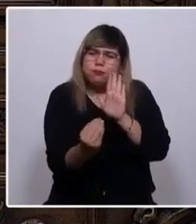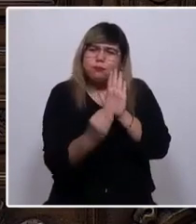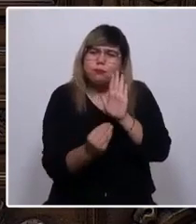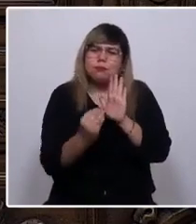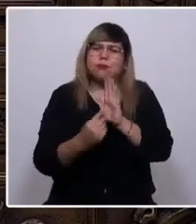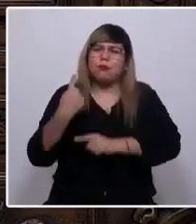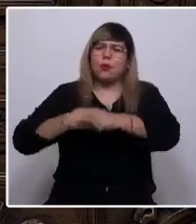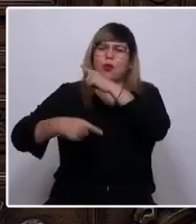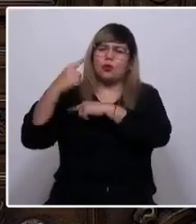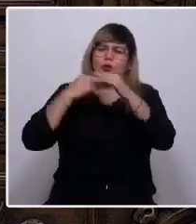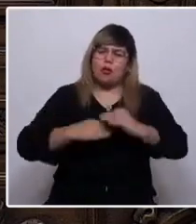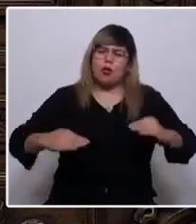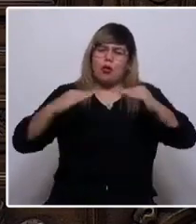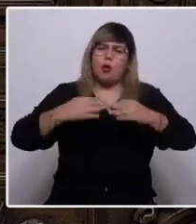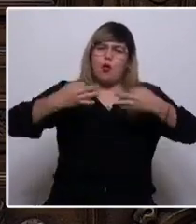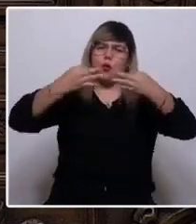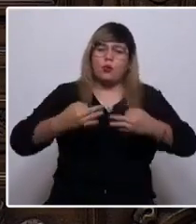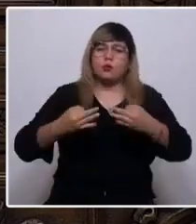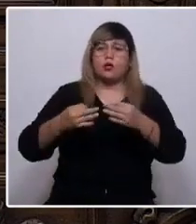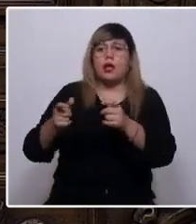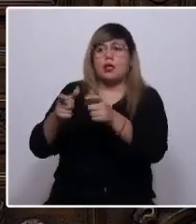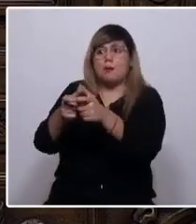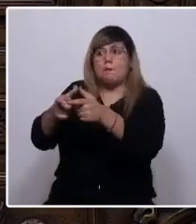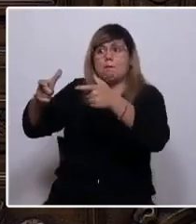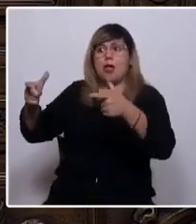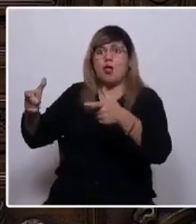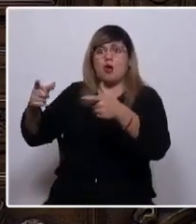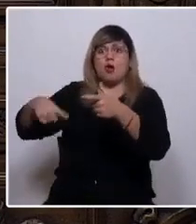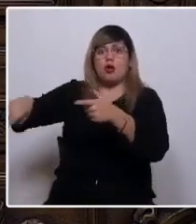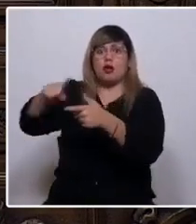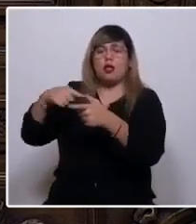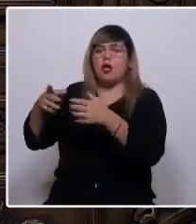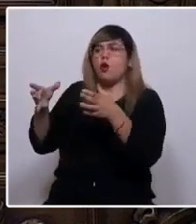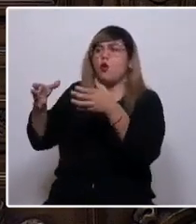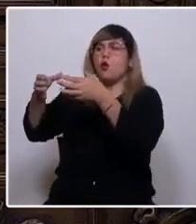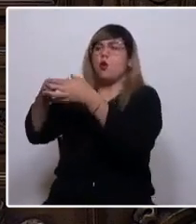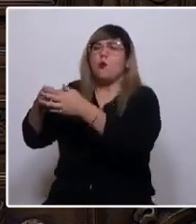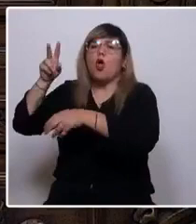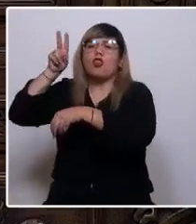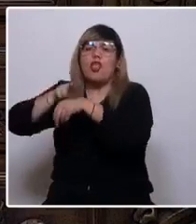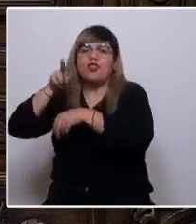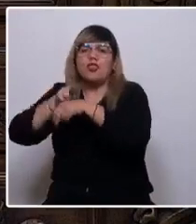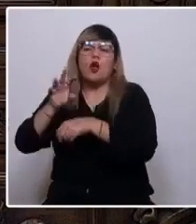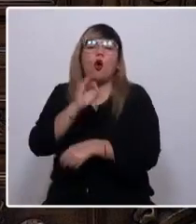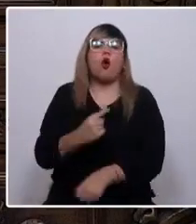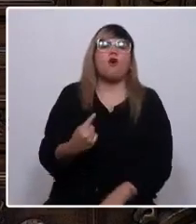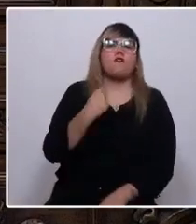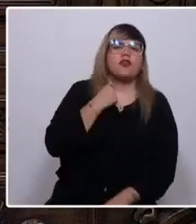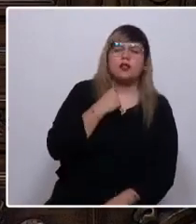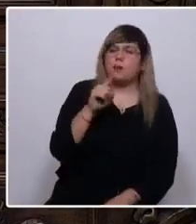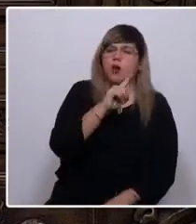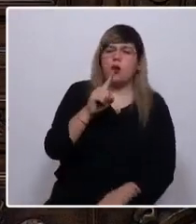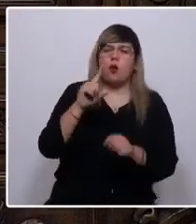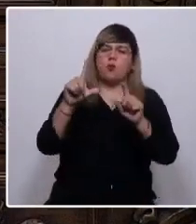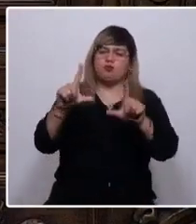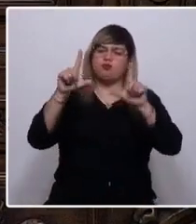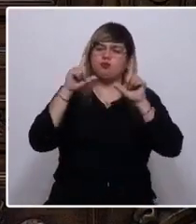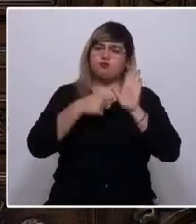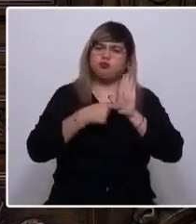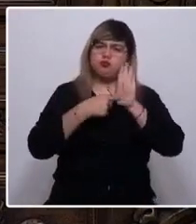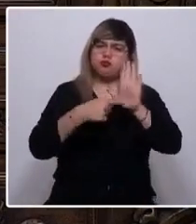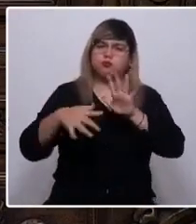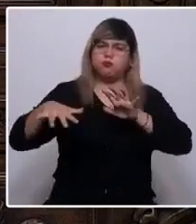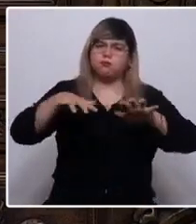Una historia en que las grandes mayorías no sean, como hasta aquí, testigos o víctimas, sino protagonistas y artífices.